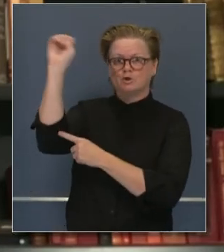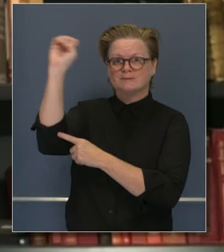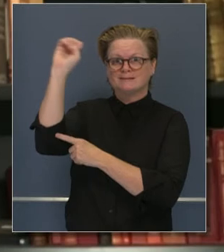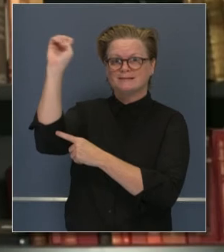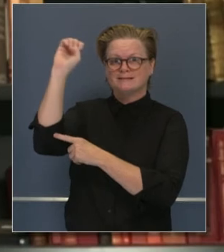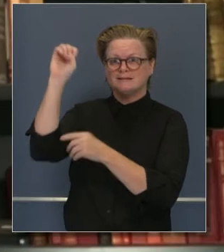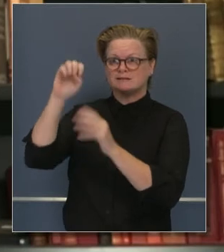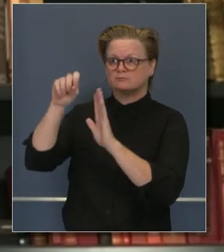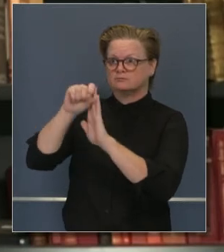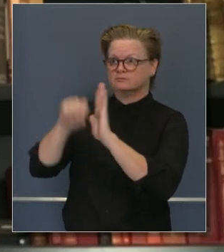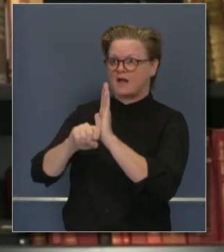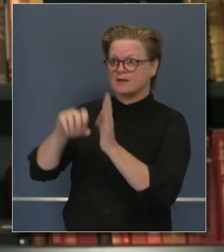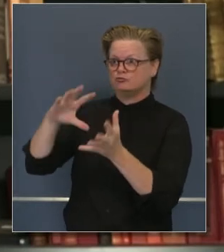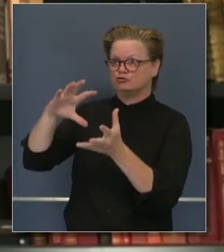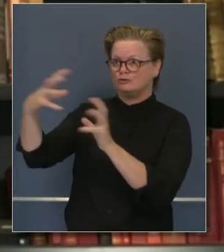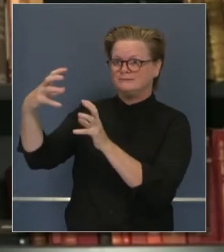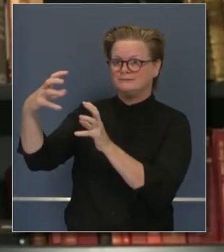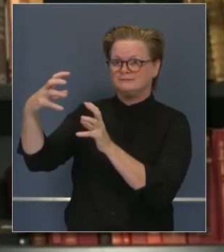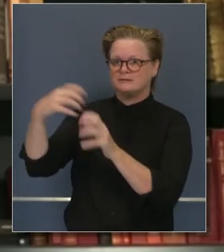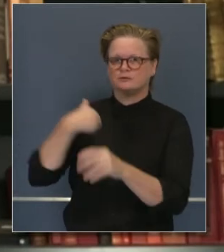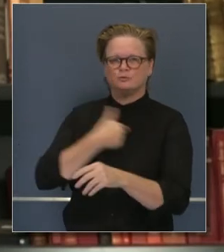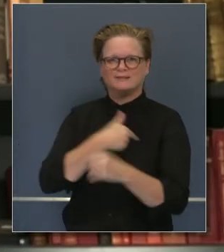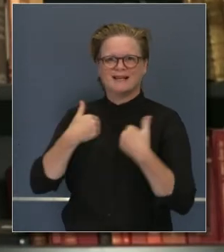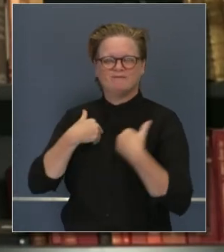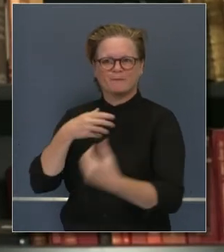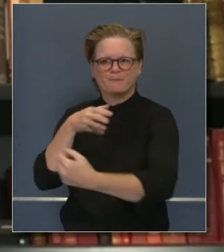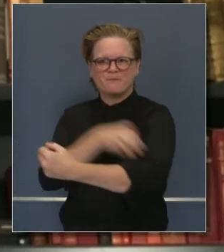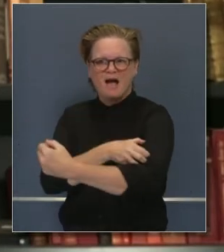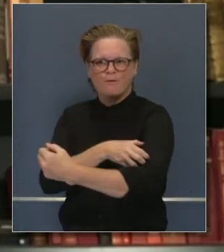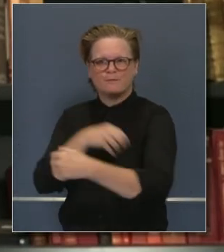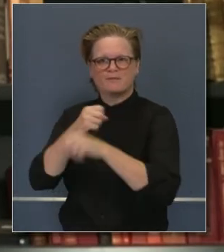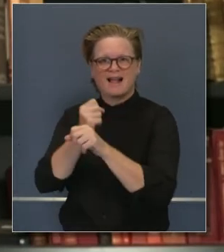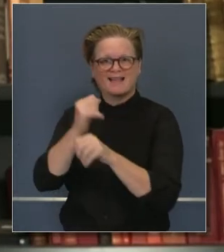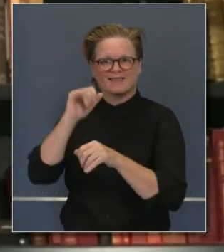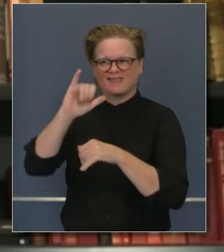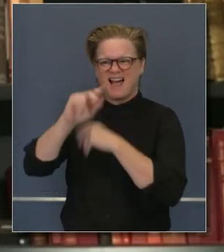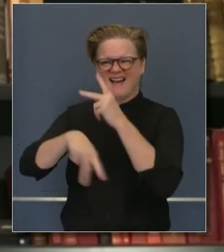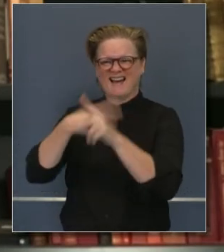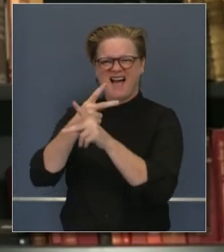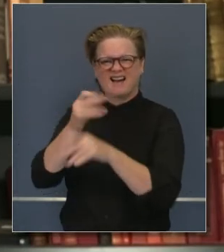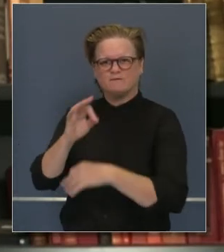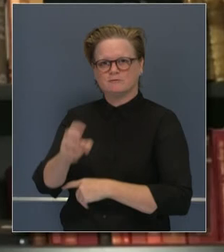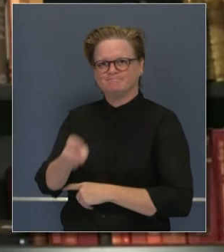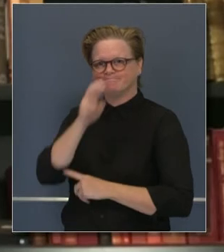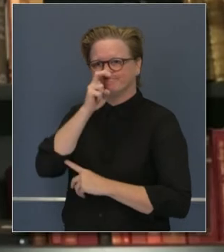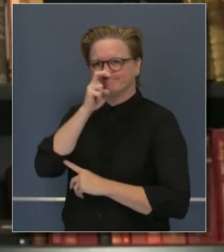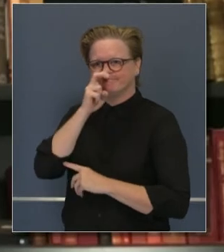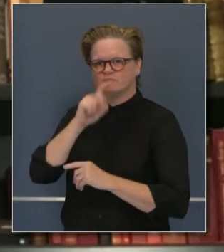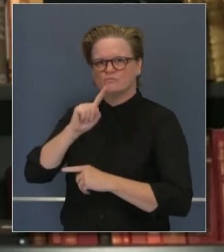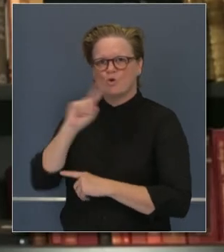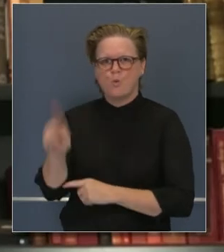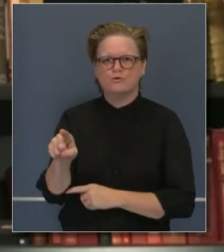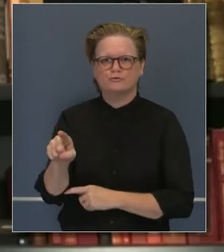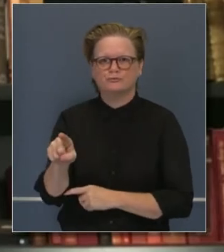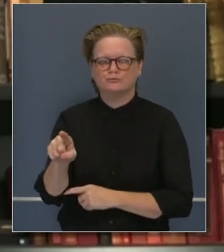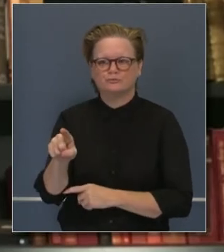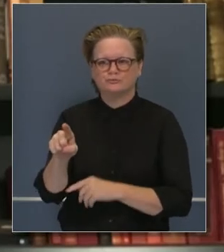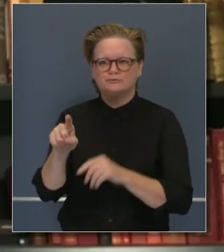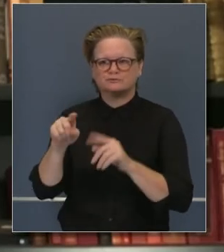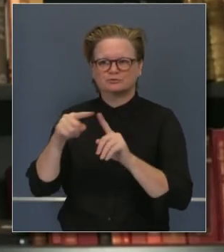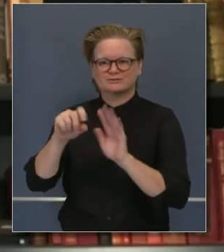importante que será tomada finalmente por un proceso deliberativo y adjudicación independiente por